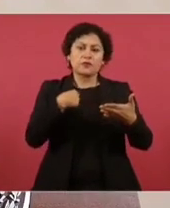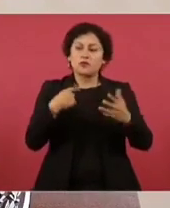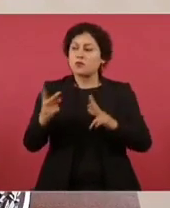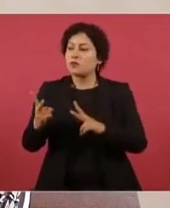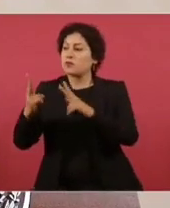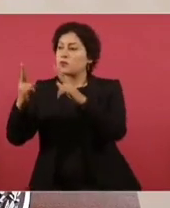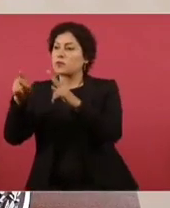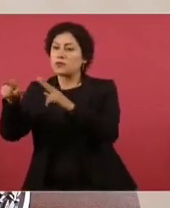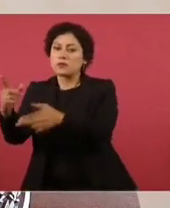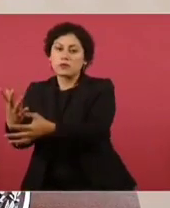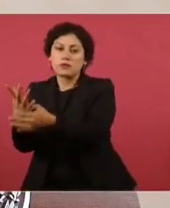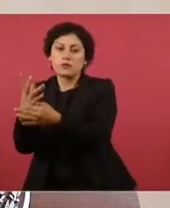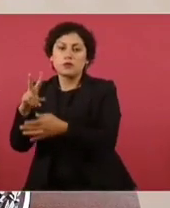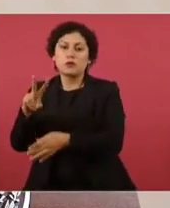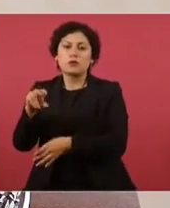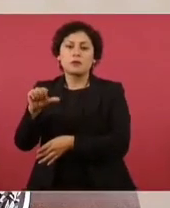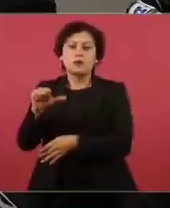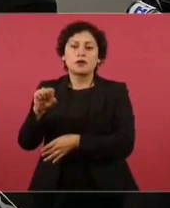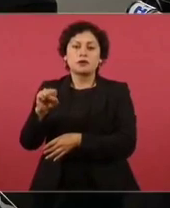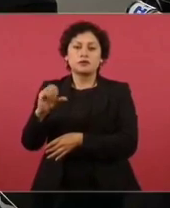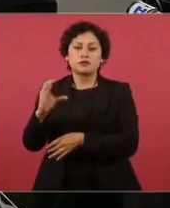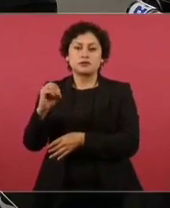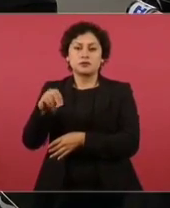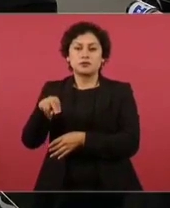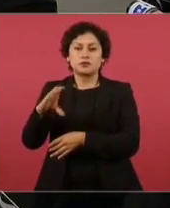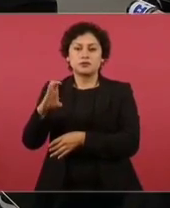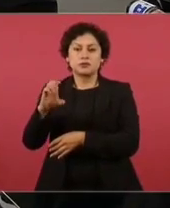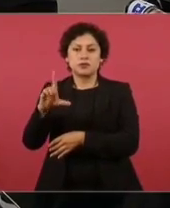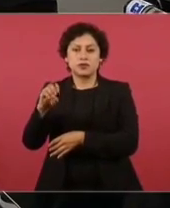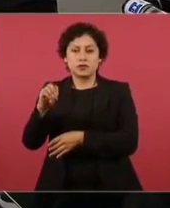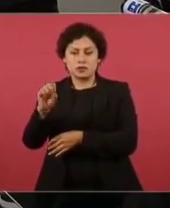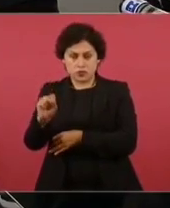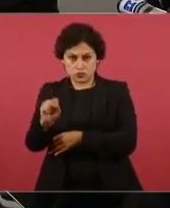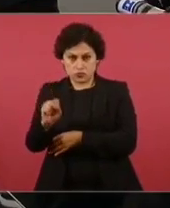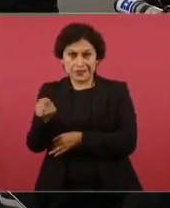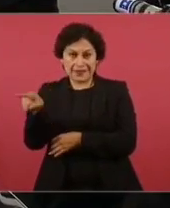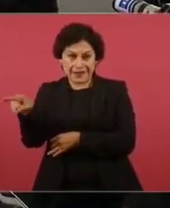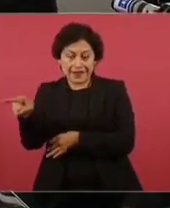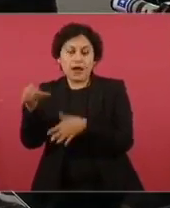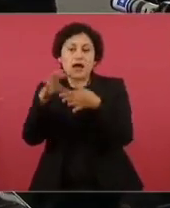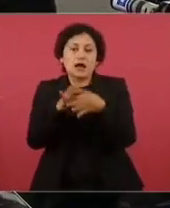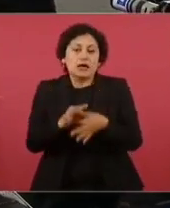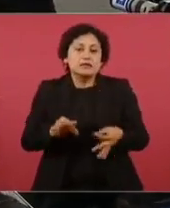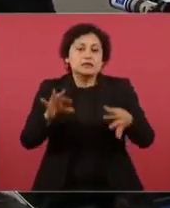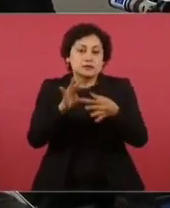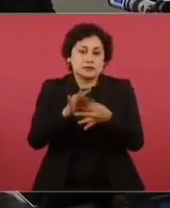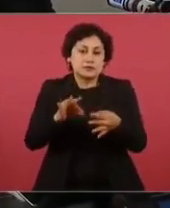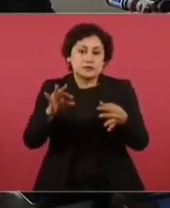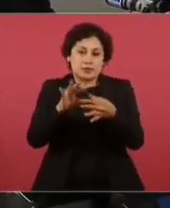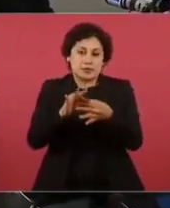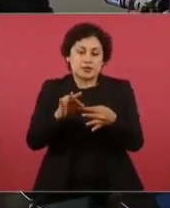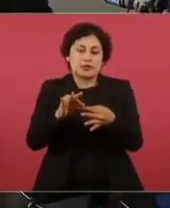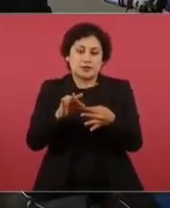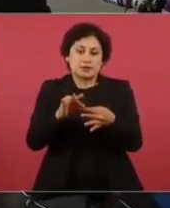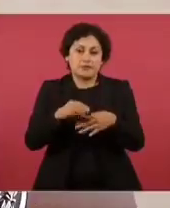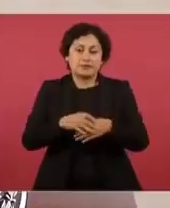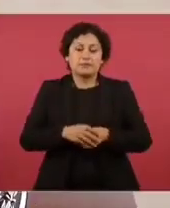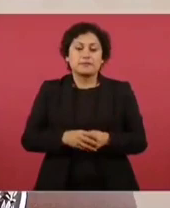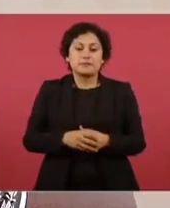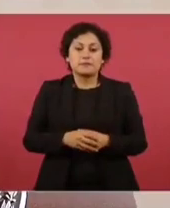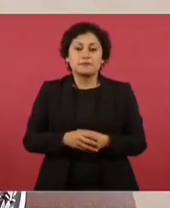en donde hace la diferencia entre